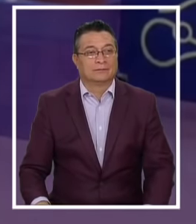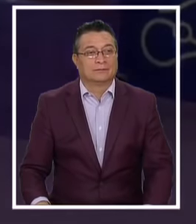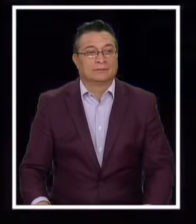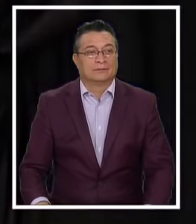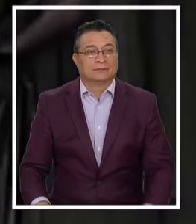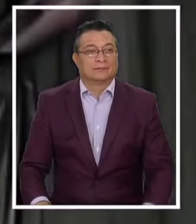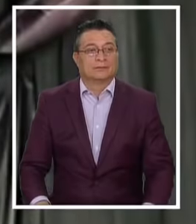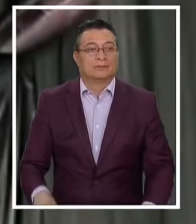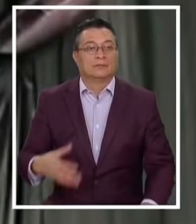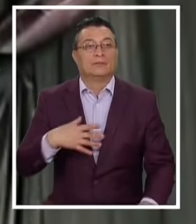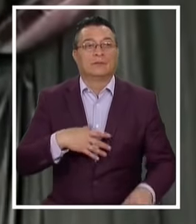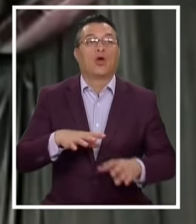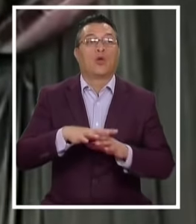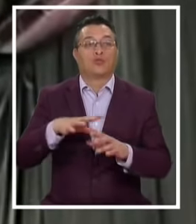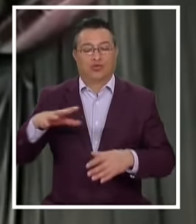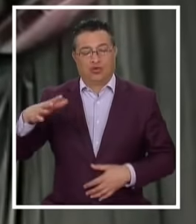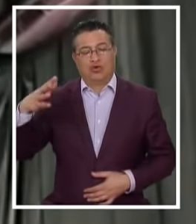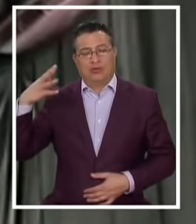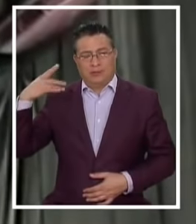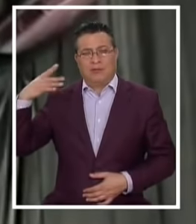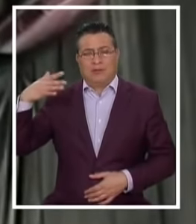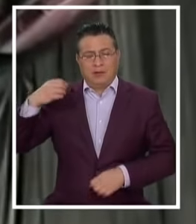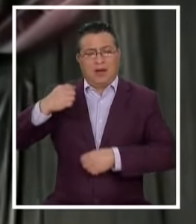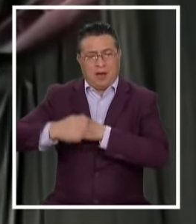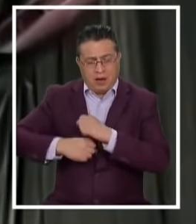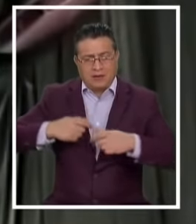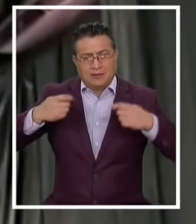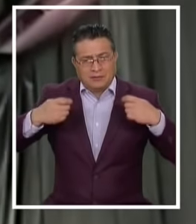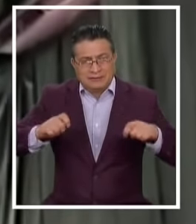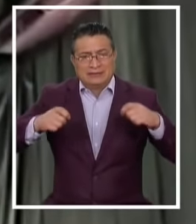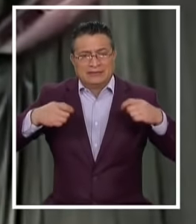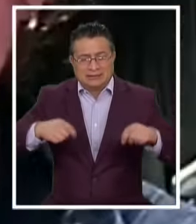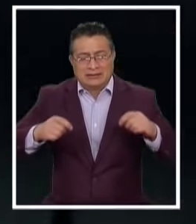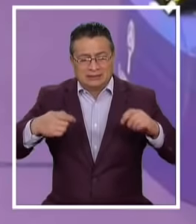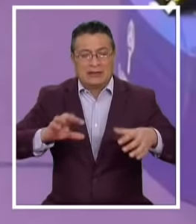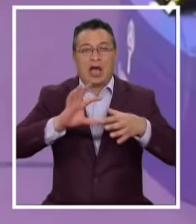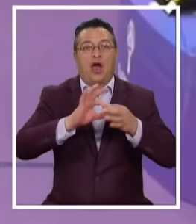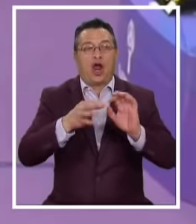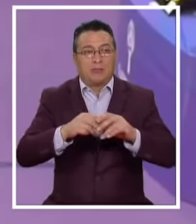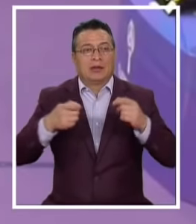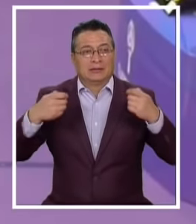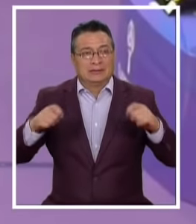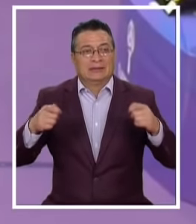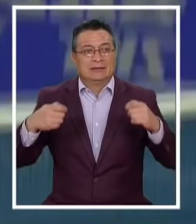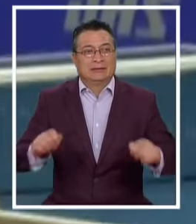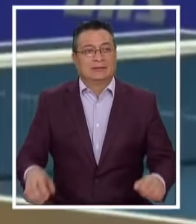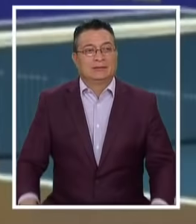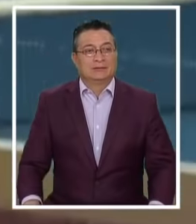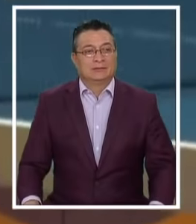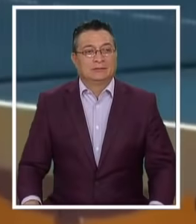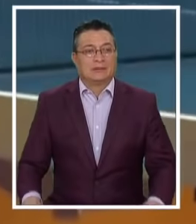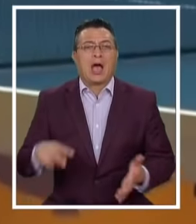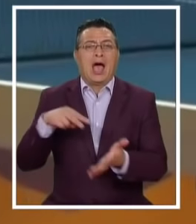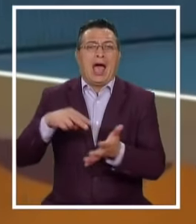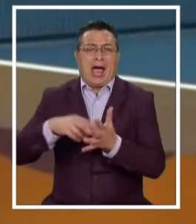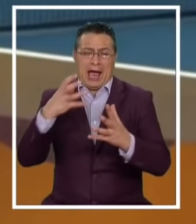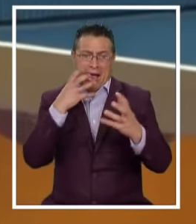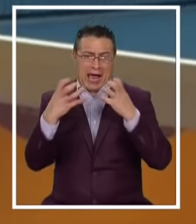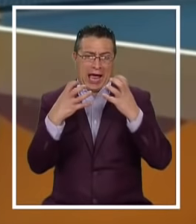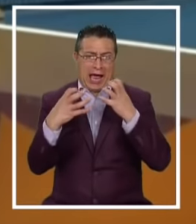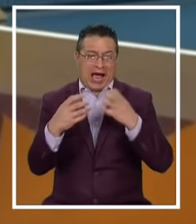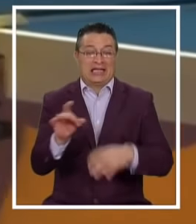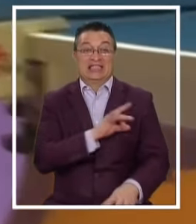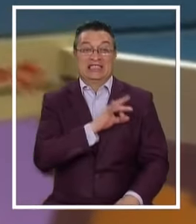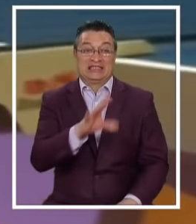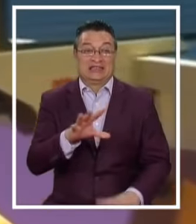Llevaba mucho Ya años Intentando mucho El ciclo olímpico Y finalmente Paulina